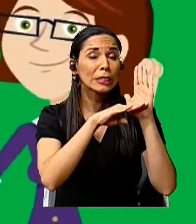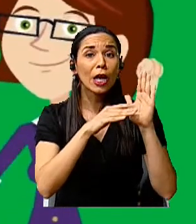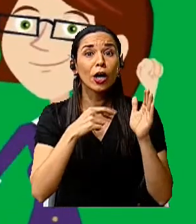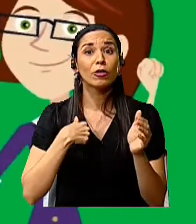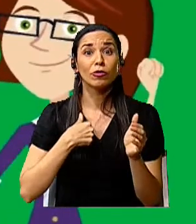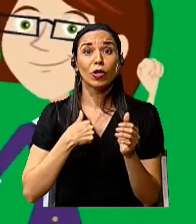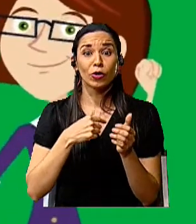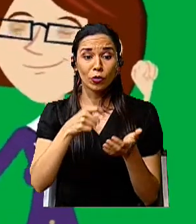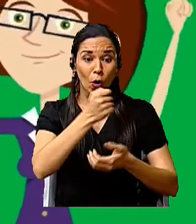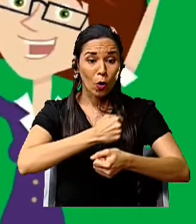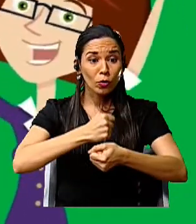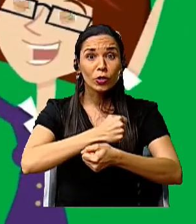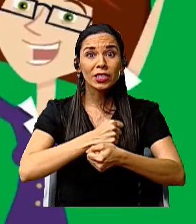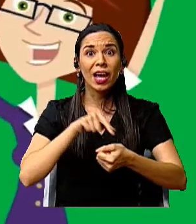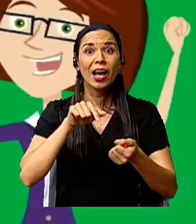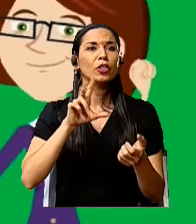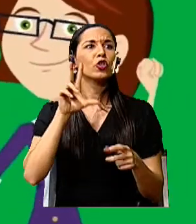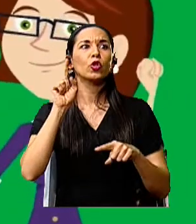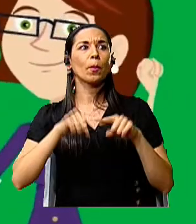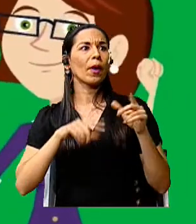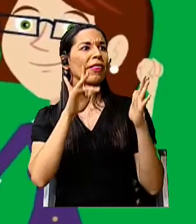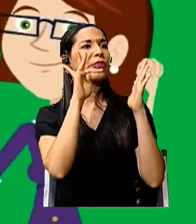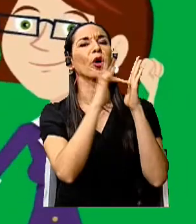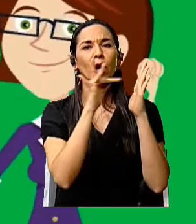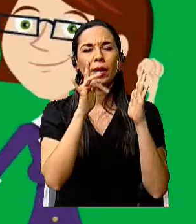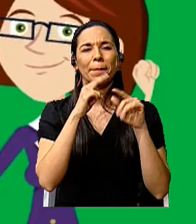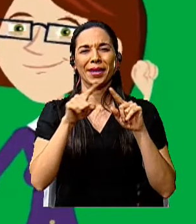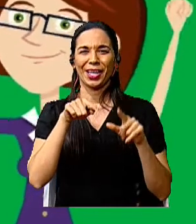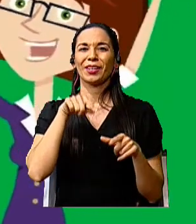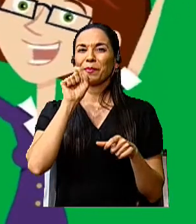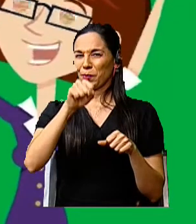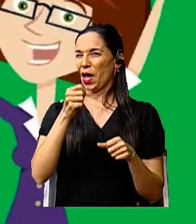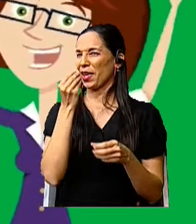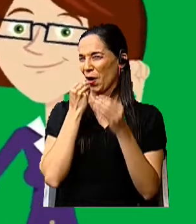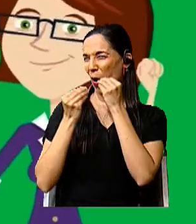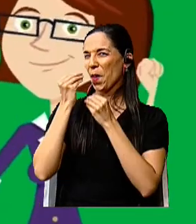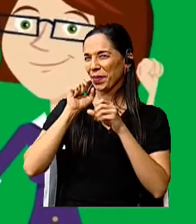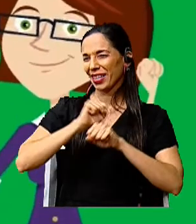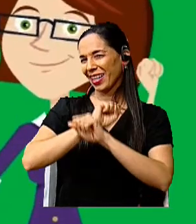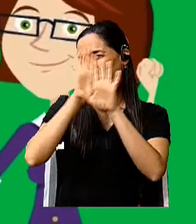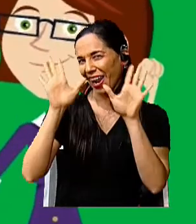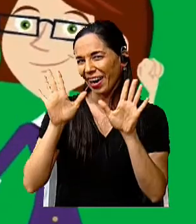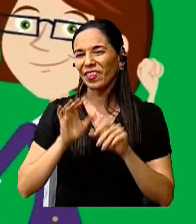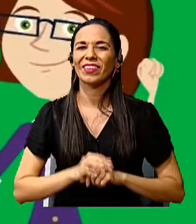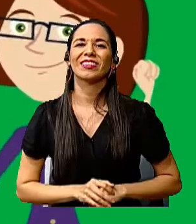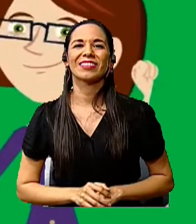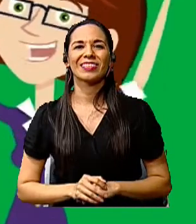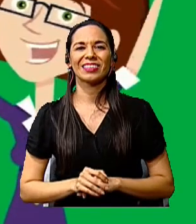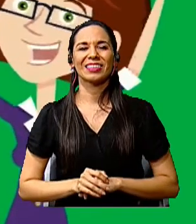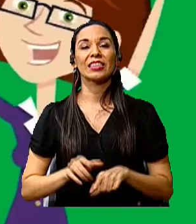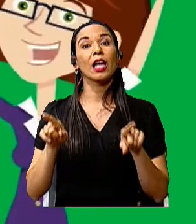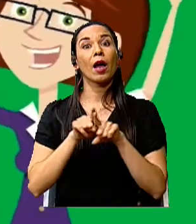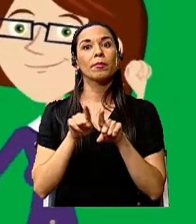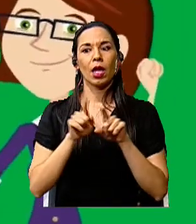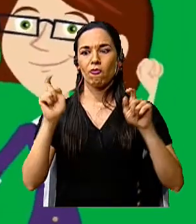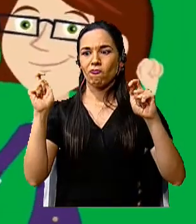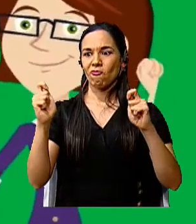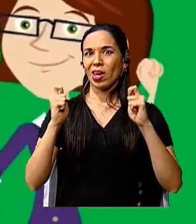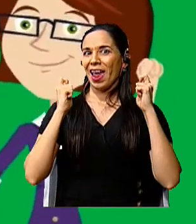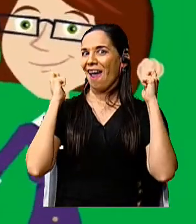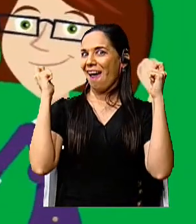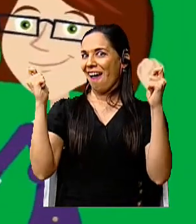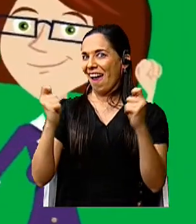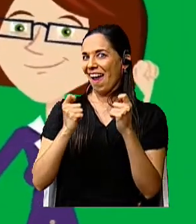usted no puede tocar, pero son patrimonio. Claro, sí las puedes comer, desde luego. También encontramos las fiestas,